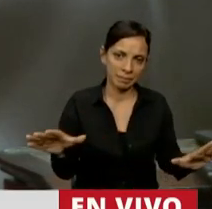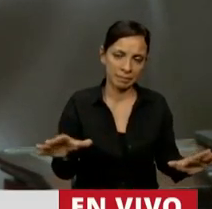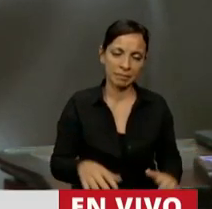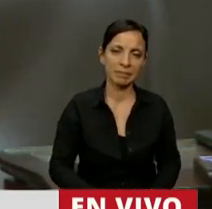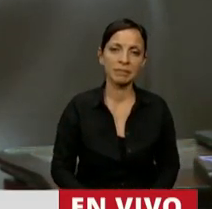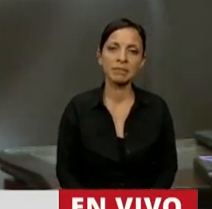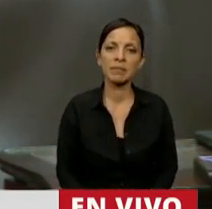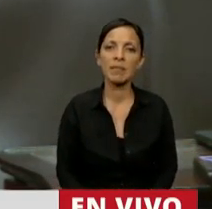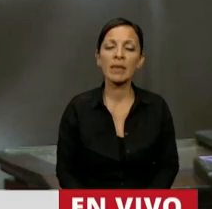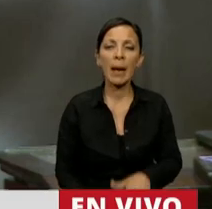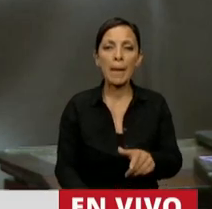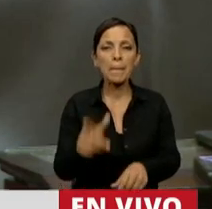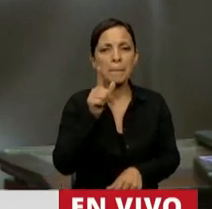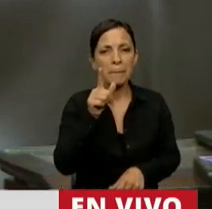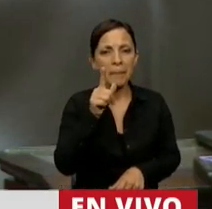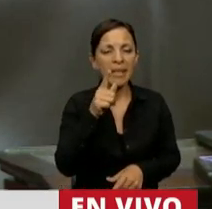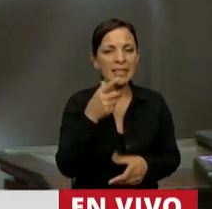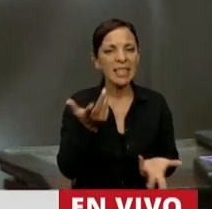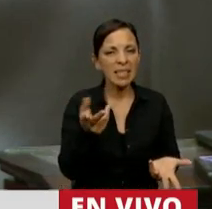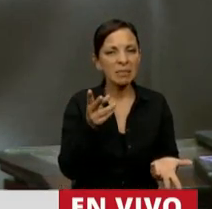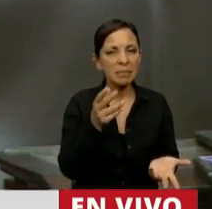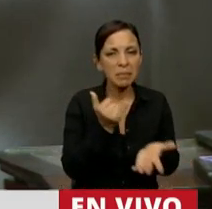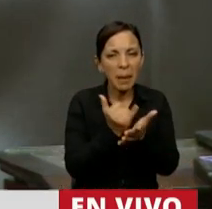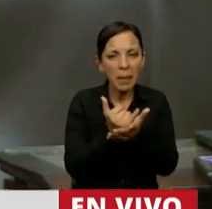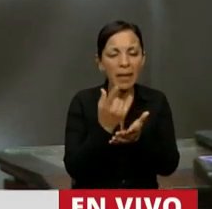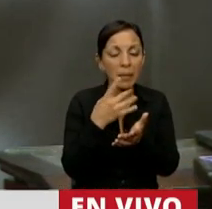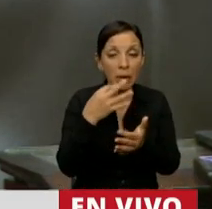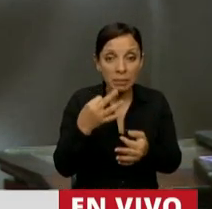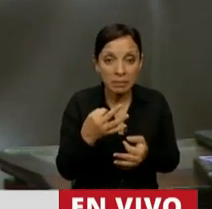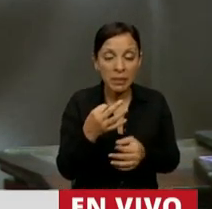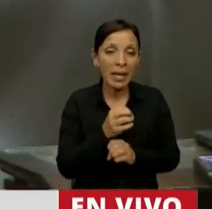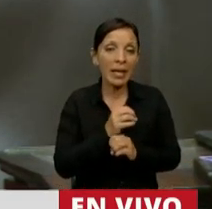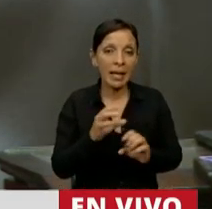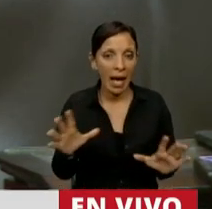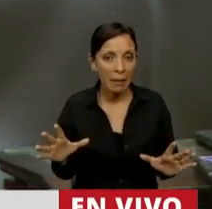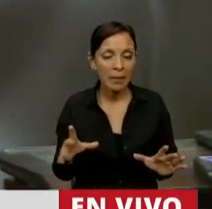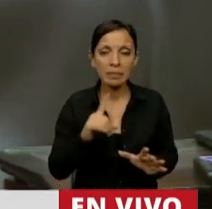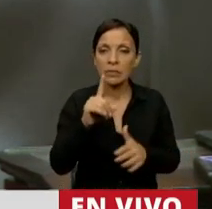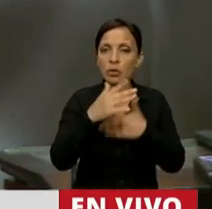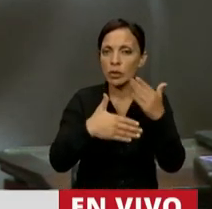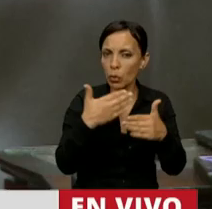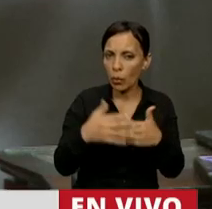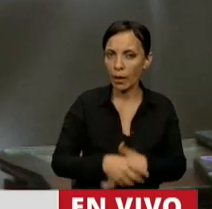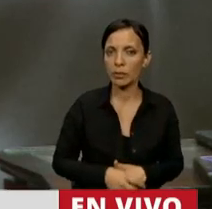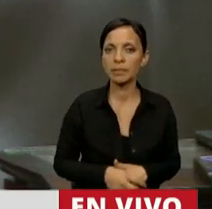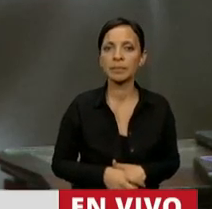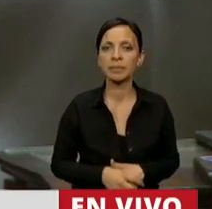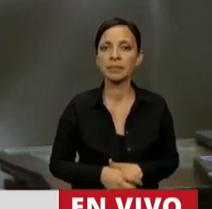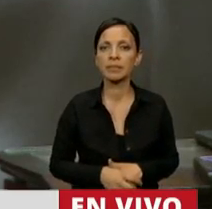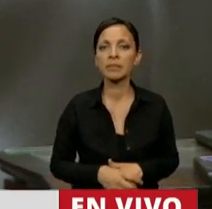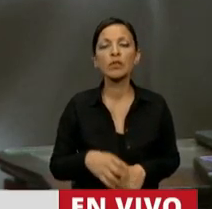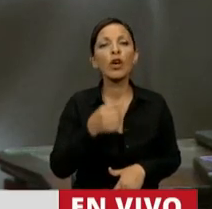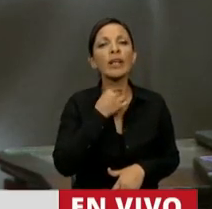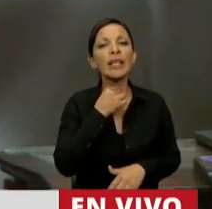Parece una tontería, pero es muy grave, no es un juego esto. Déjeme